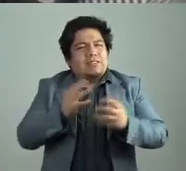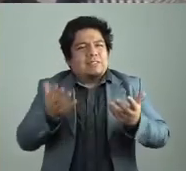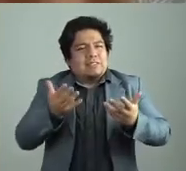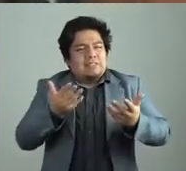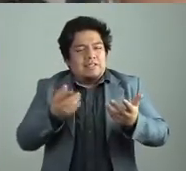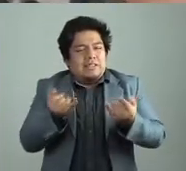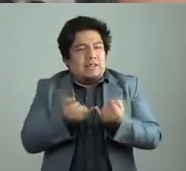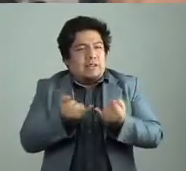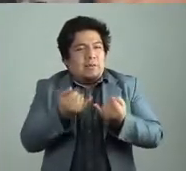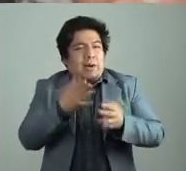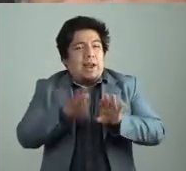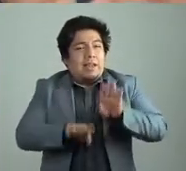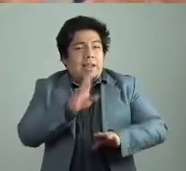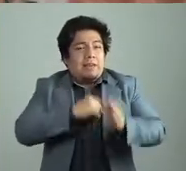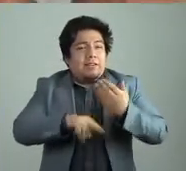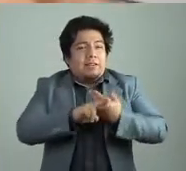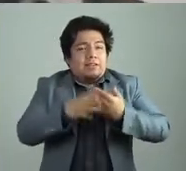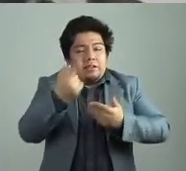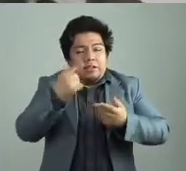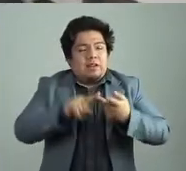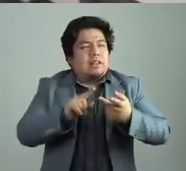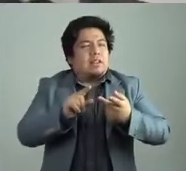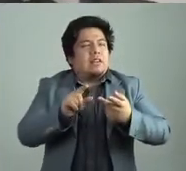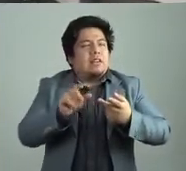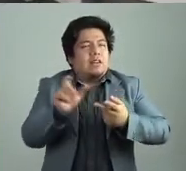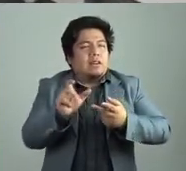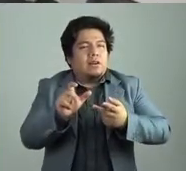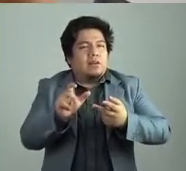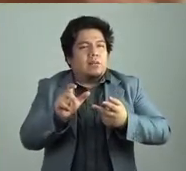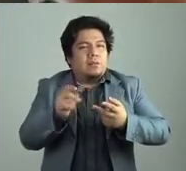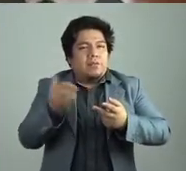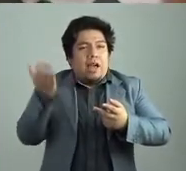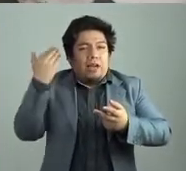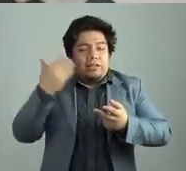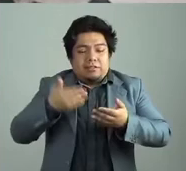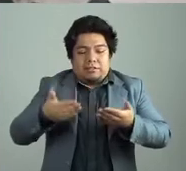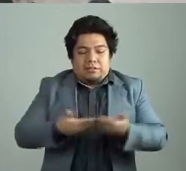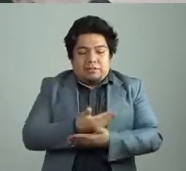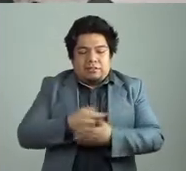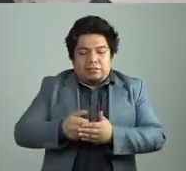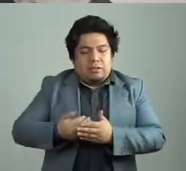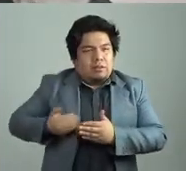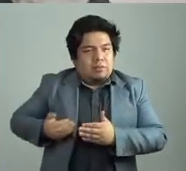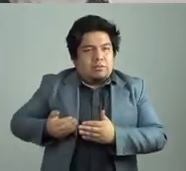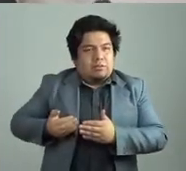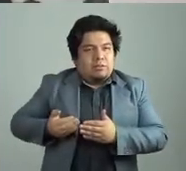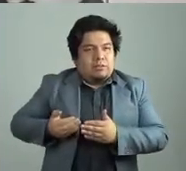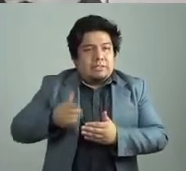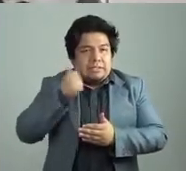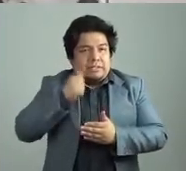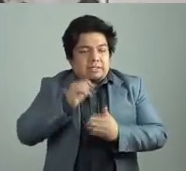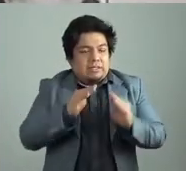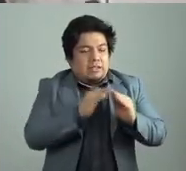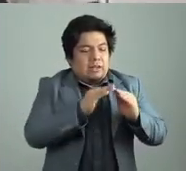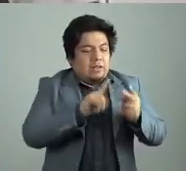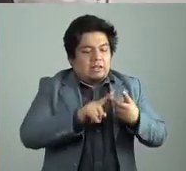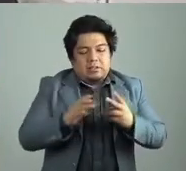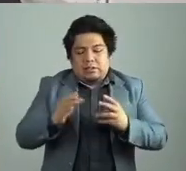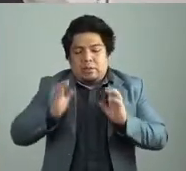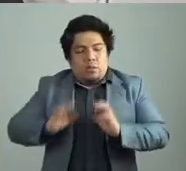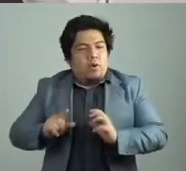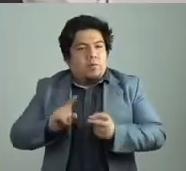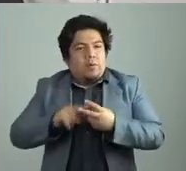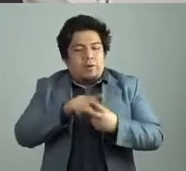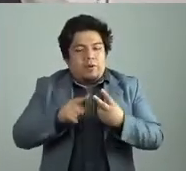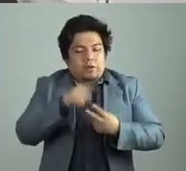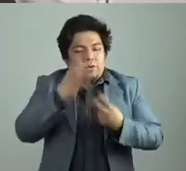víctima prenatal de una gran estafa. Entonces es estafa y cuerpo no normalizado, ¿no? Y yo